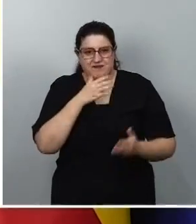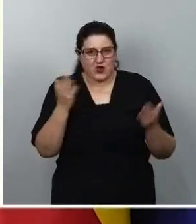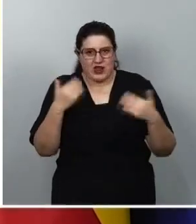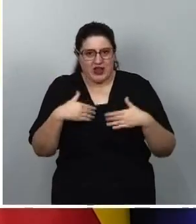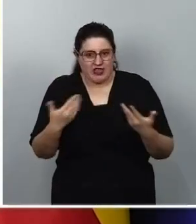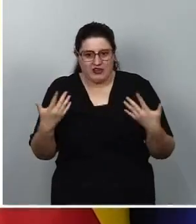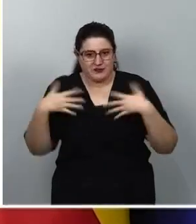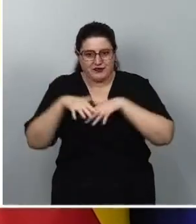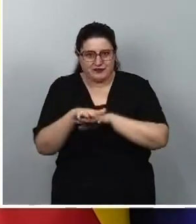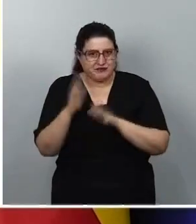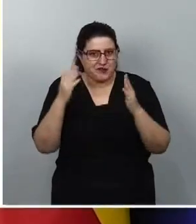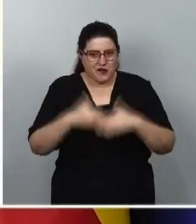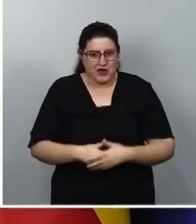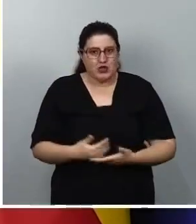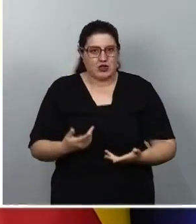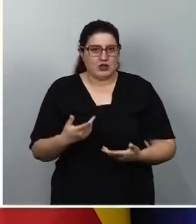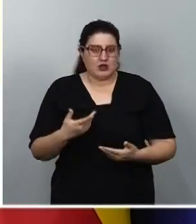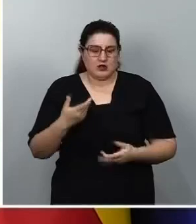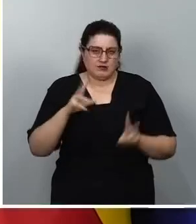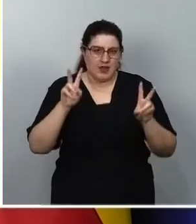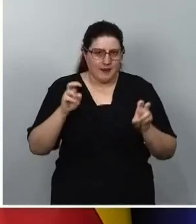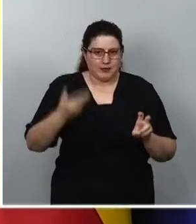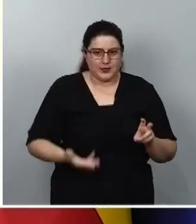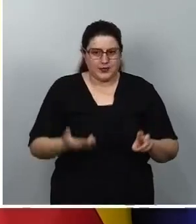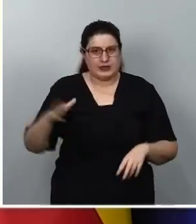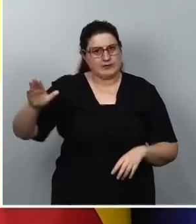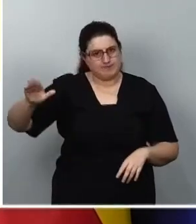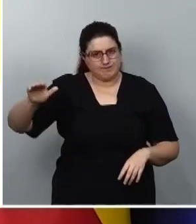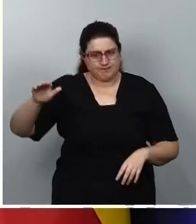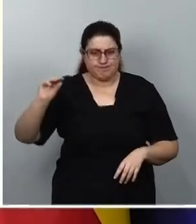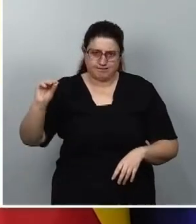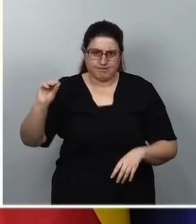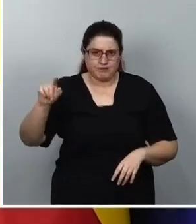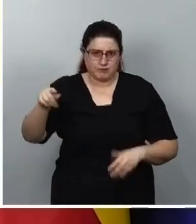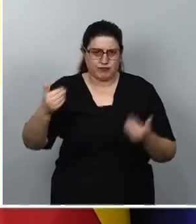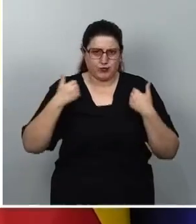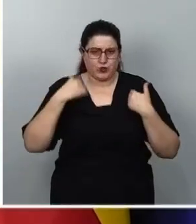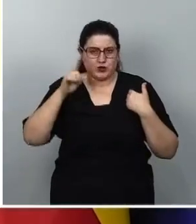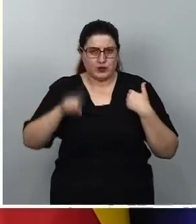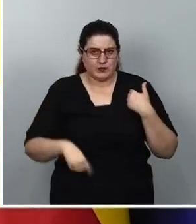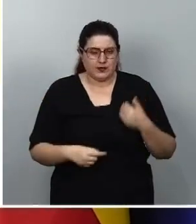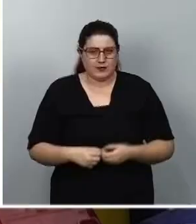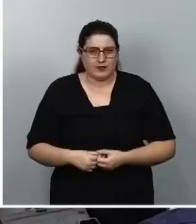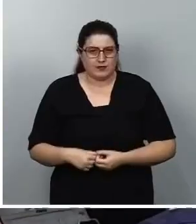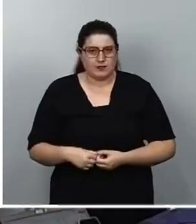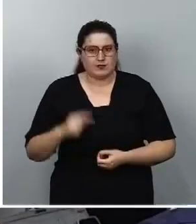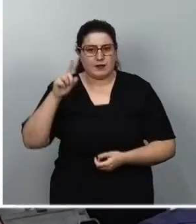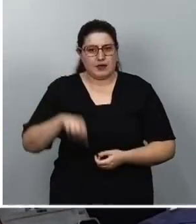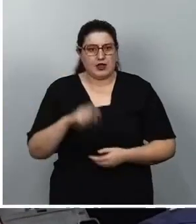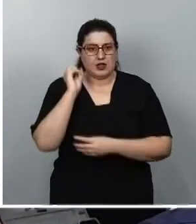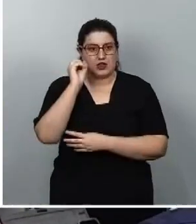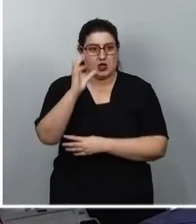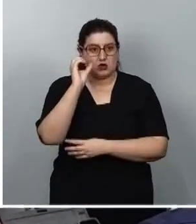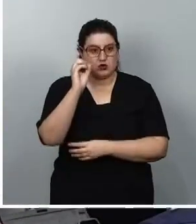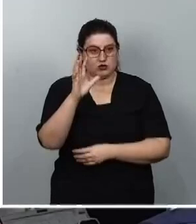una cuestión tan importante como esta es apelo a su corresponsabilidad también y a unos discursos que en modo